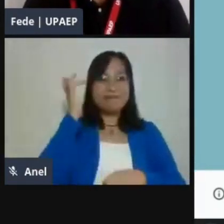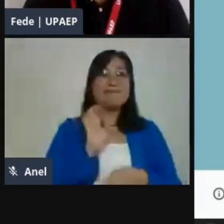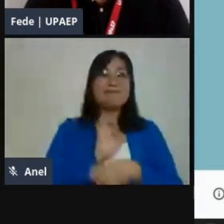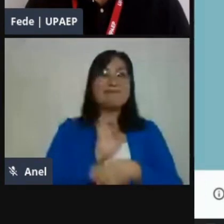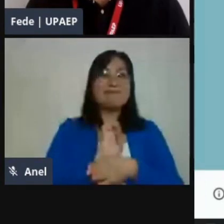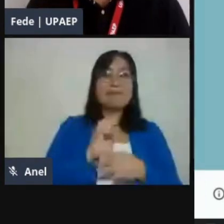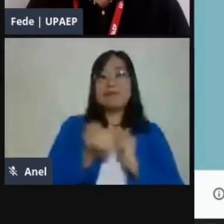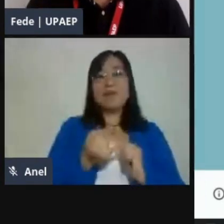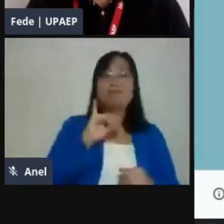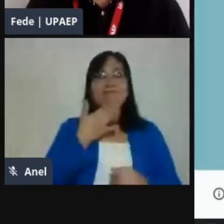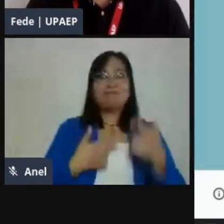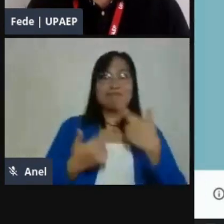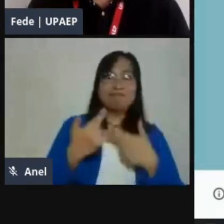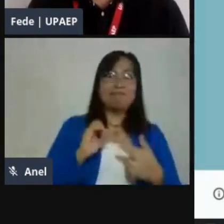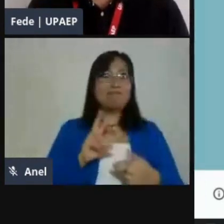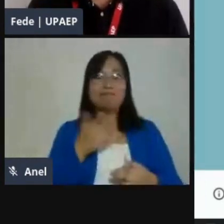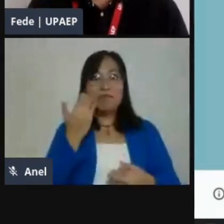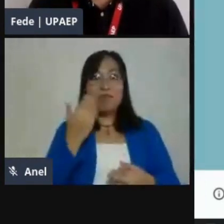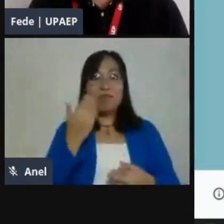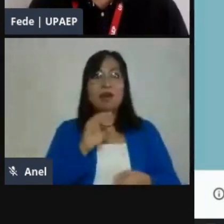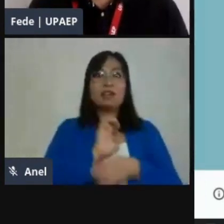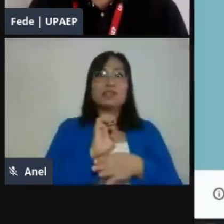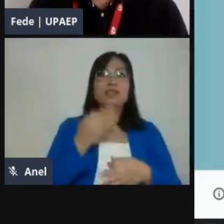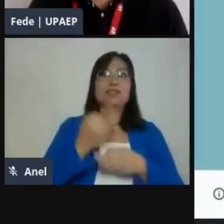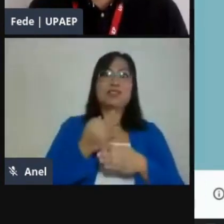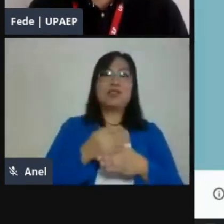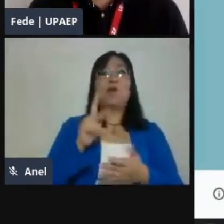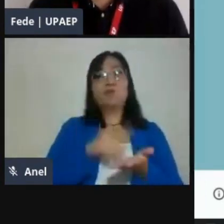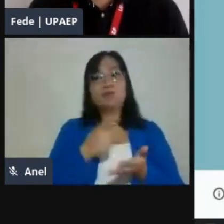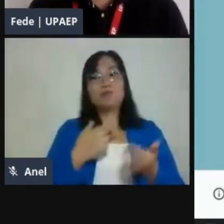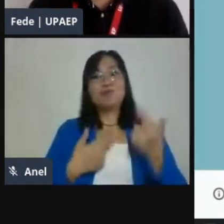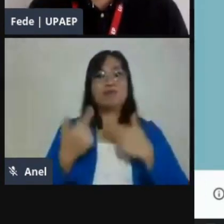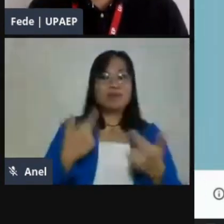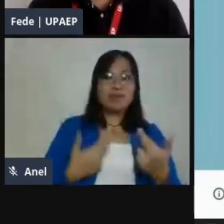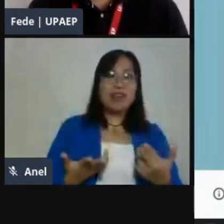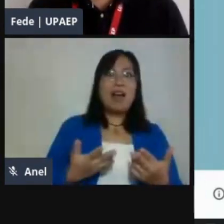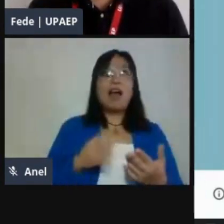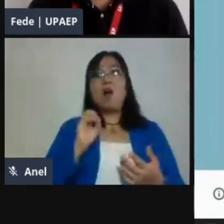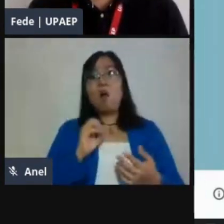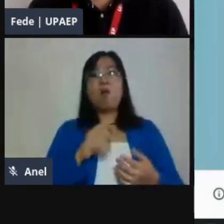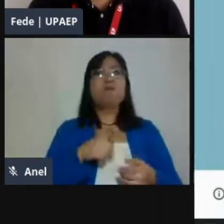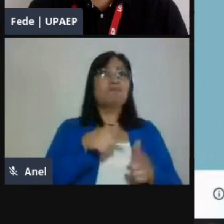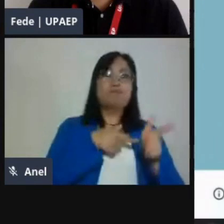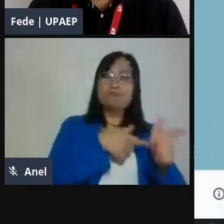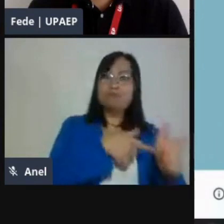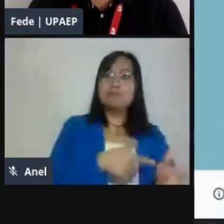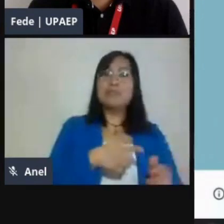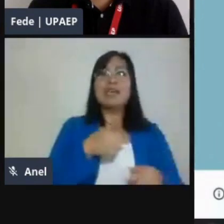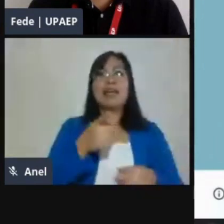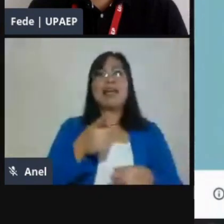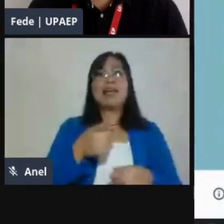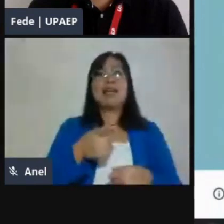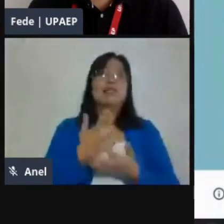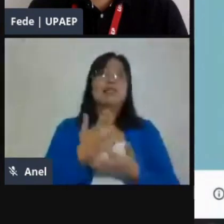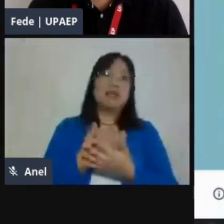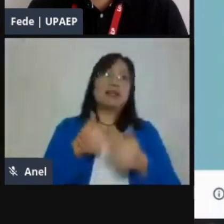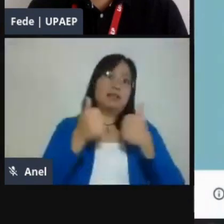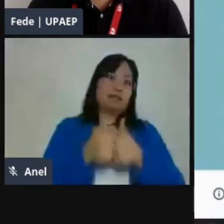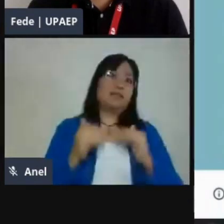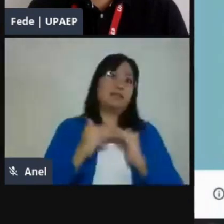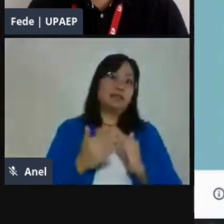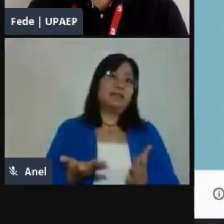en el regreso de vacaciones, pues, continuamos en la modalidad a distancia. Y de esta manera mantenemos esa